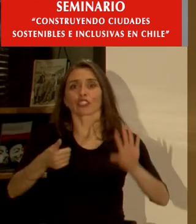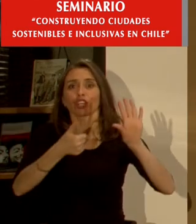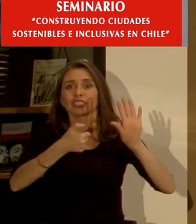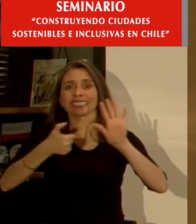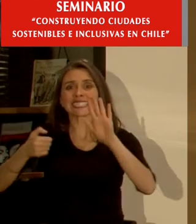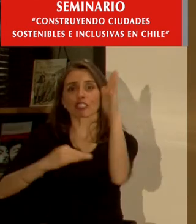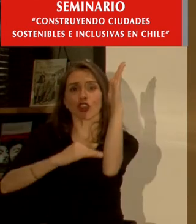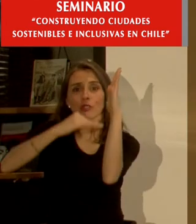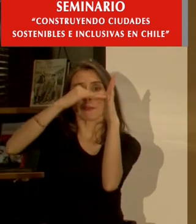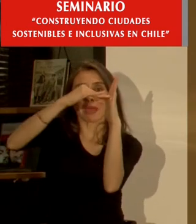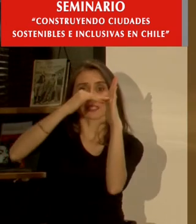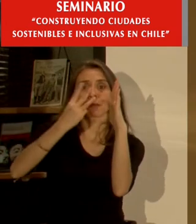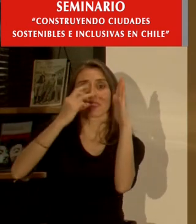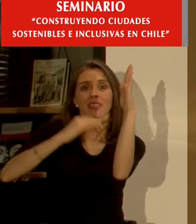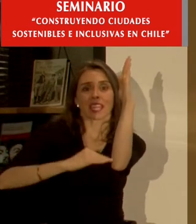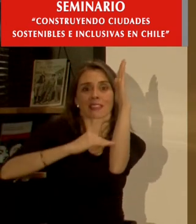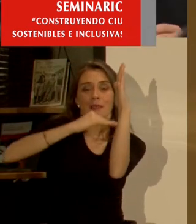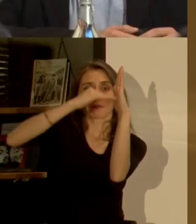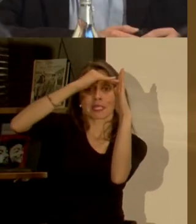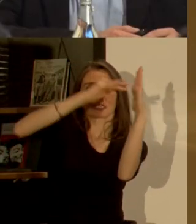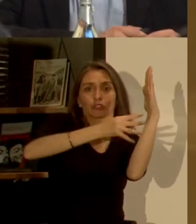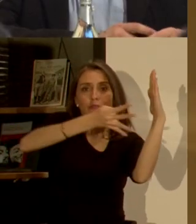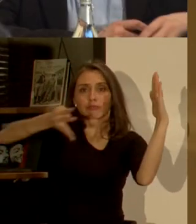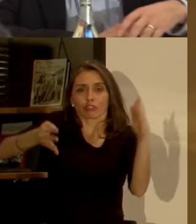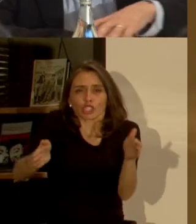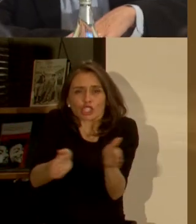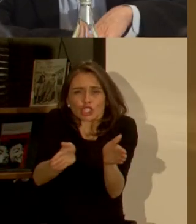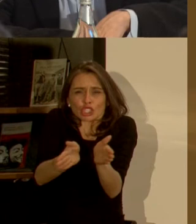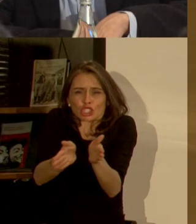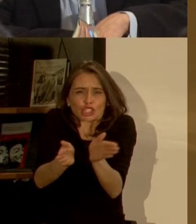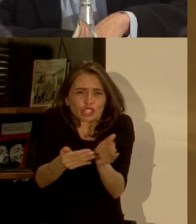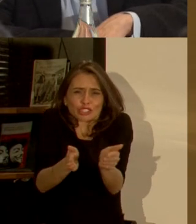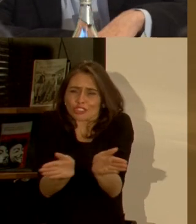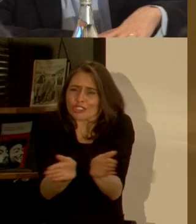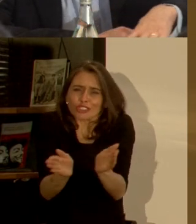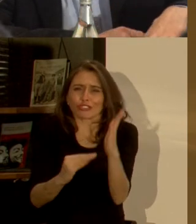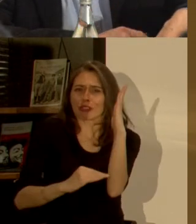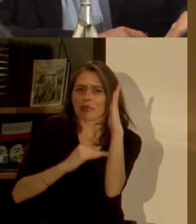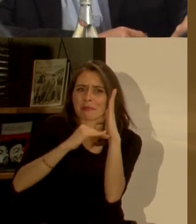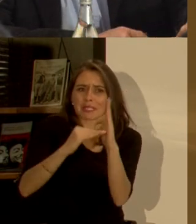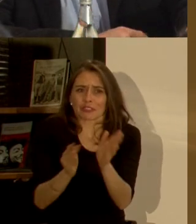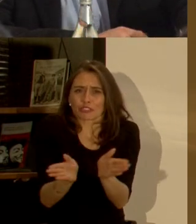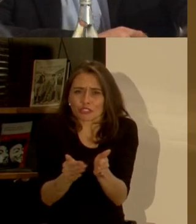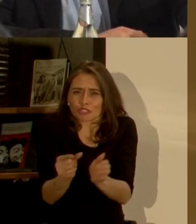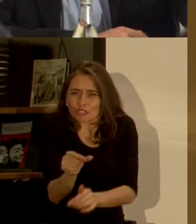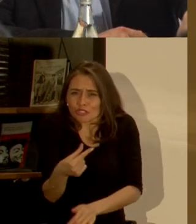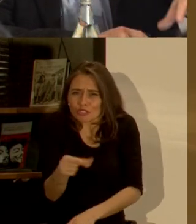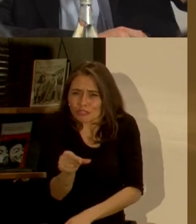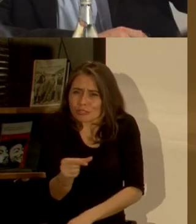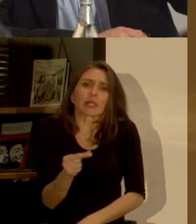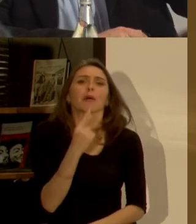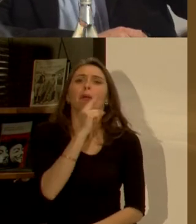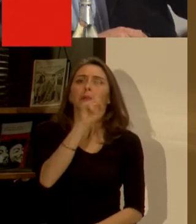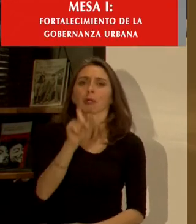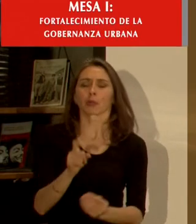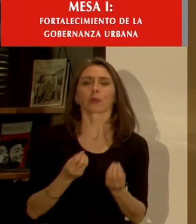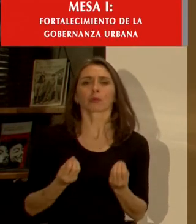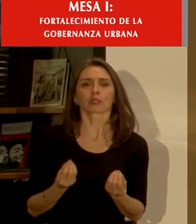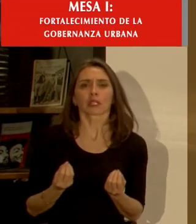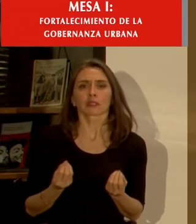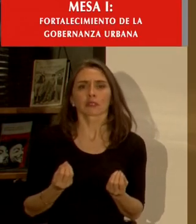departamentos de 30 pisos donde el mayor departamento eran pequeños muy pequeños en realidad y la pregunta de él era bueno